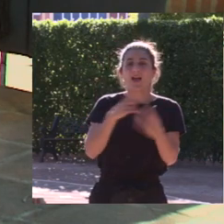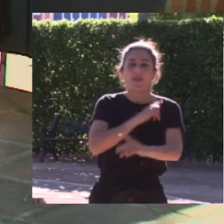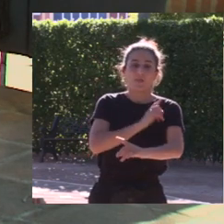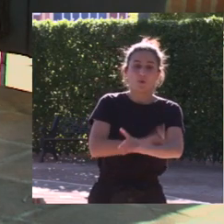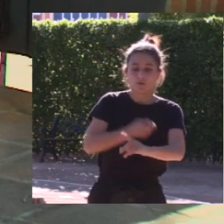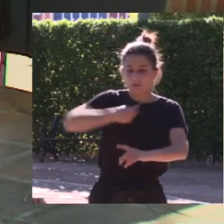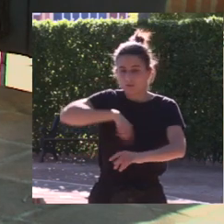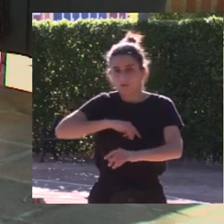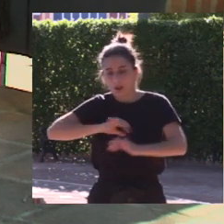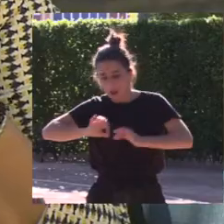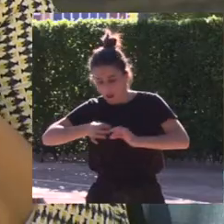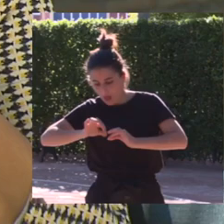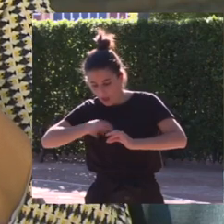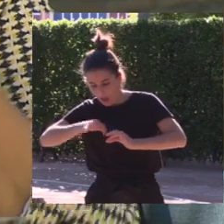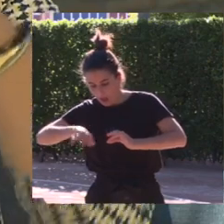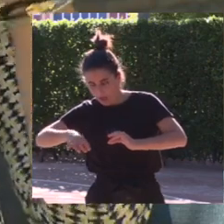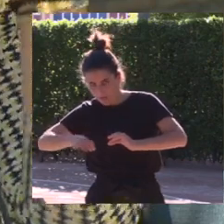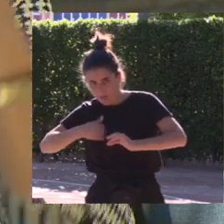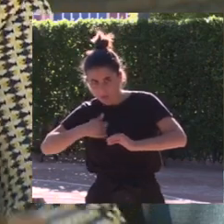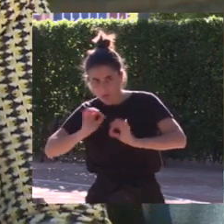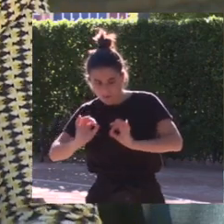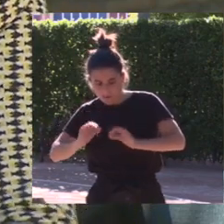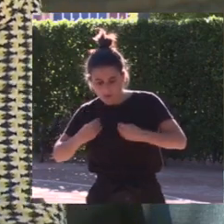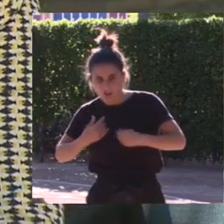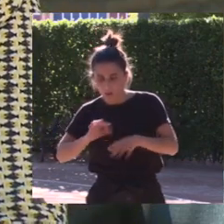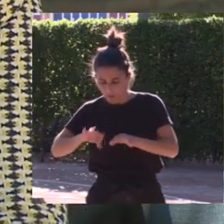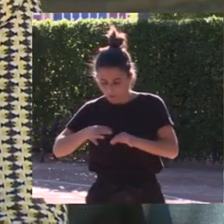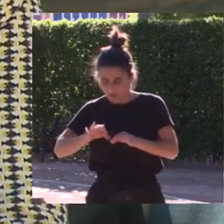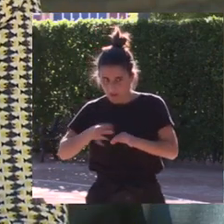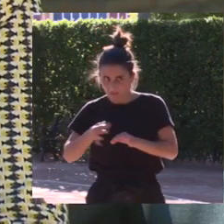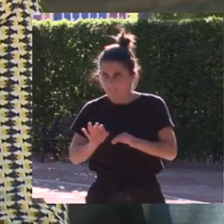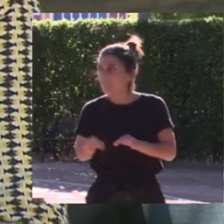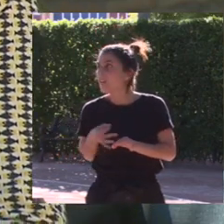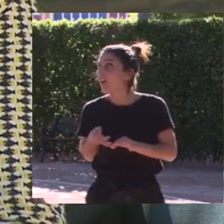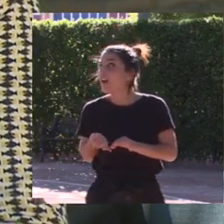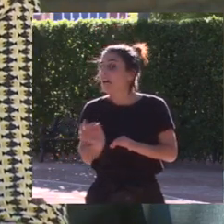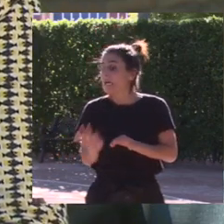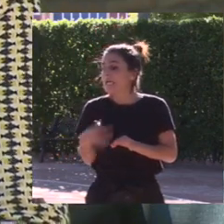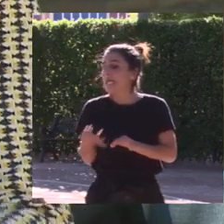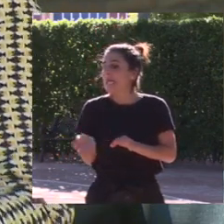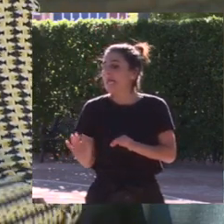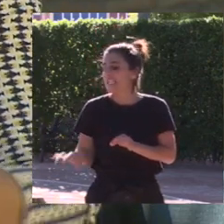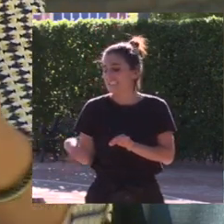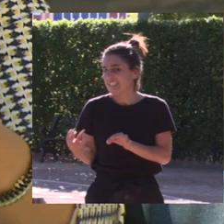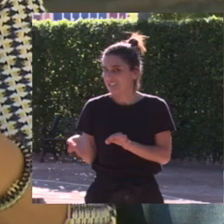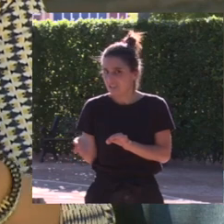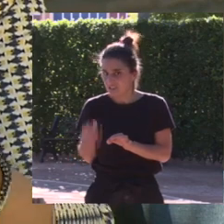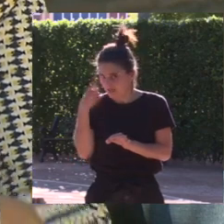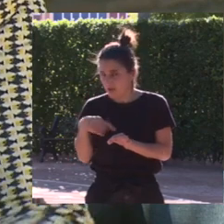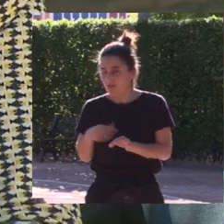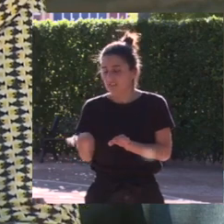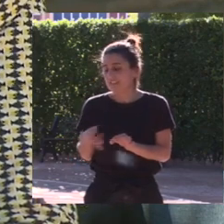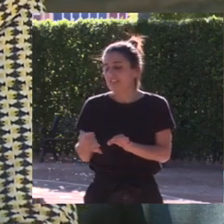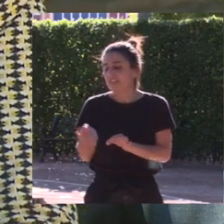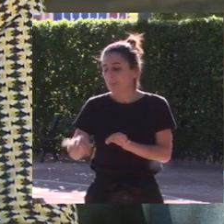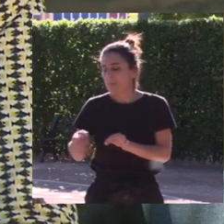labores yo eso lo he vivido y yo hacía las labores fatal a conciencia porque no porque me repateaba